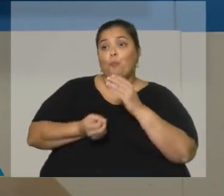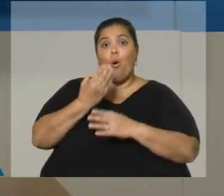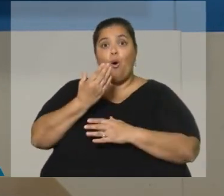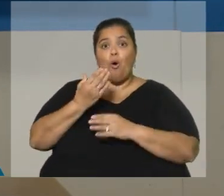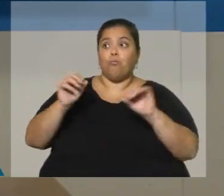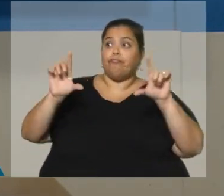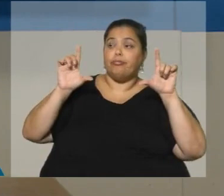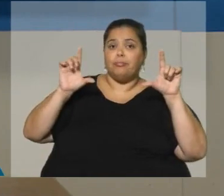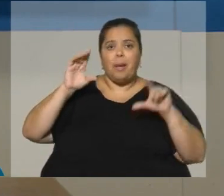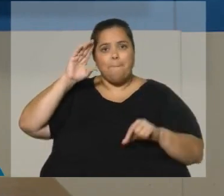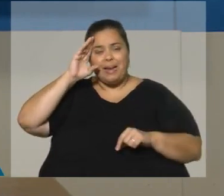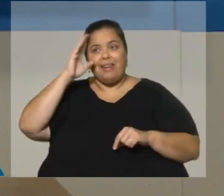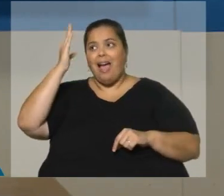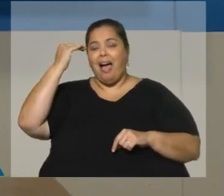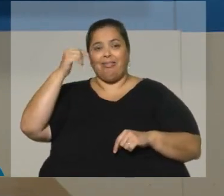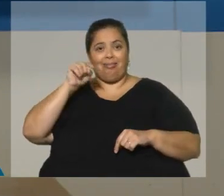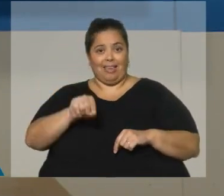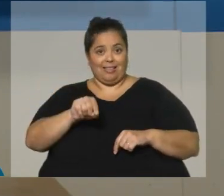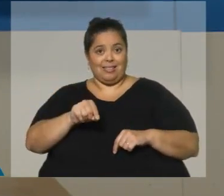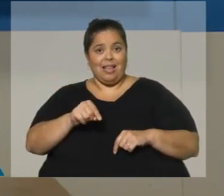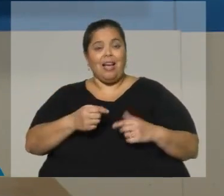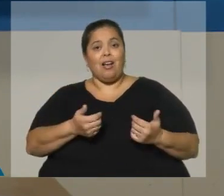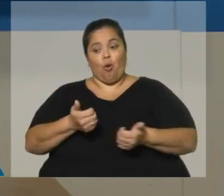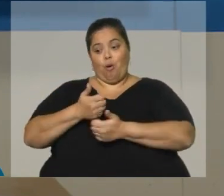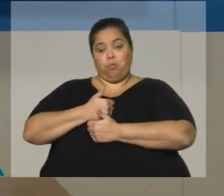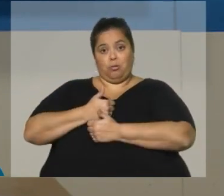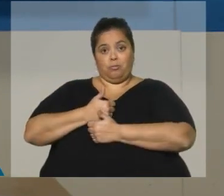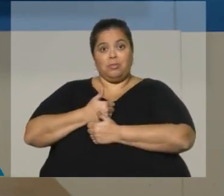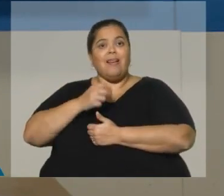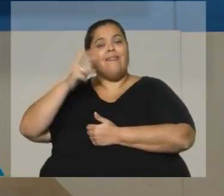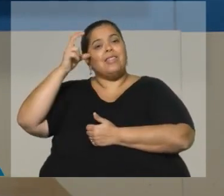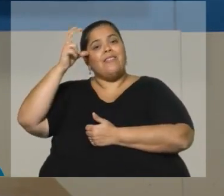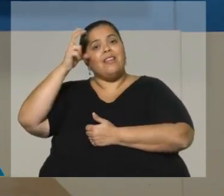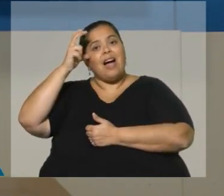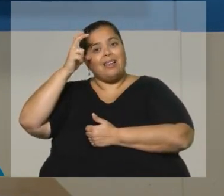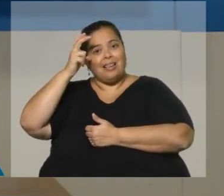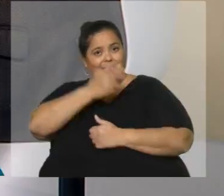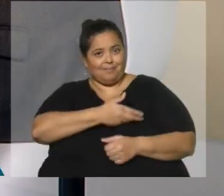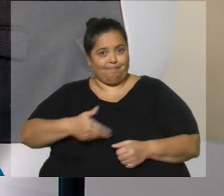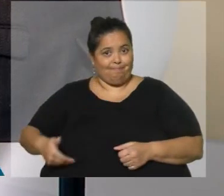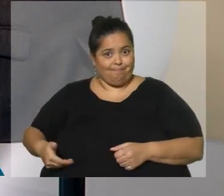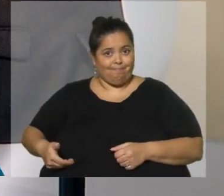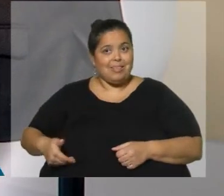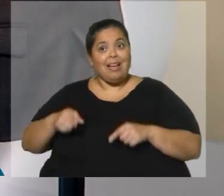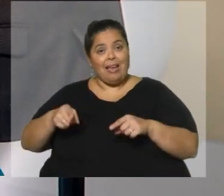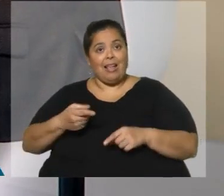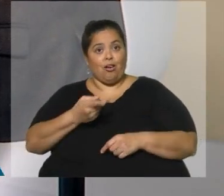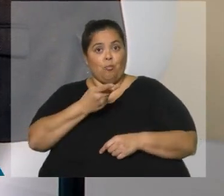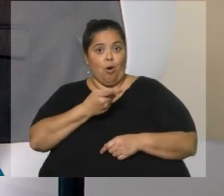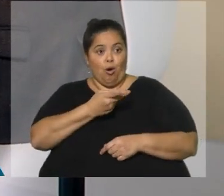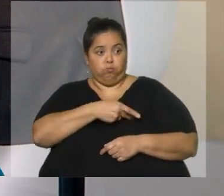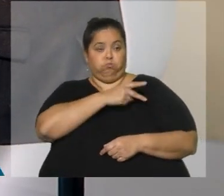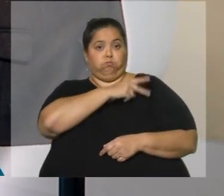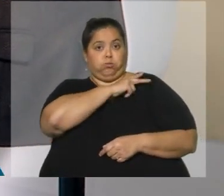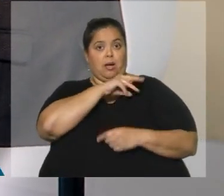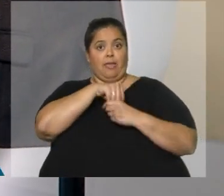desde la comandancia en jefe del ejército del gobierno de Vázquez. ¿Y cuál era una de estrategias? ¿Cómo? ¿Y su rebeldía